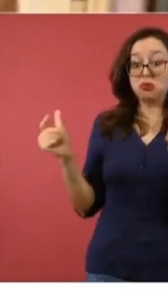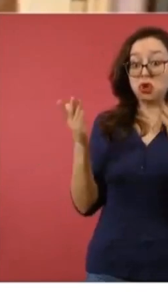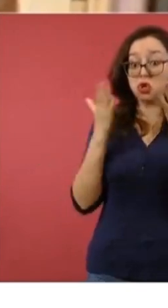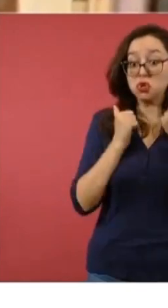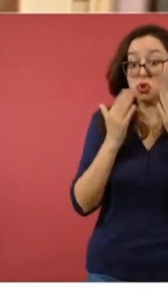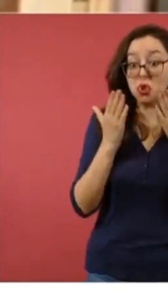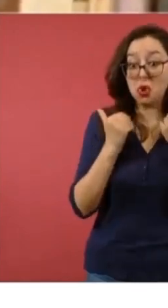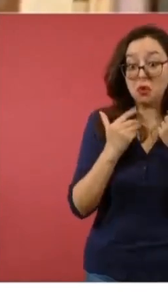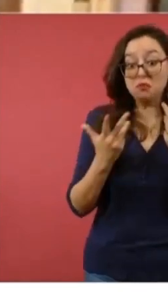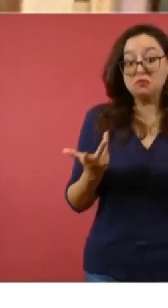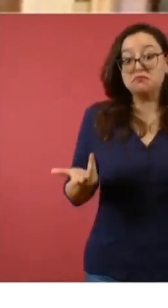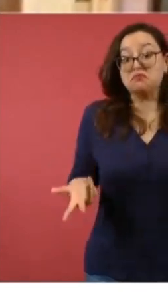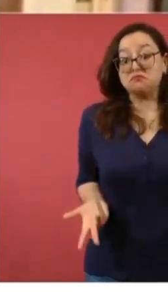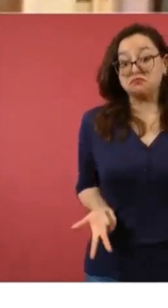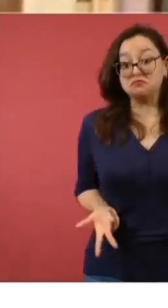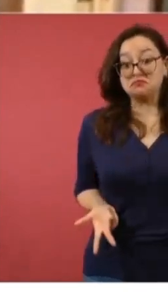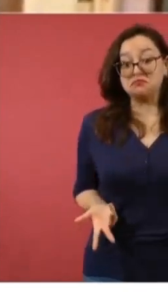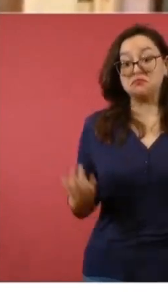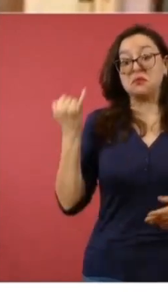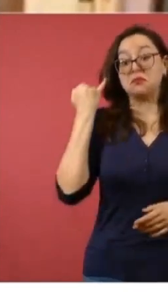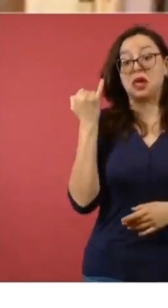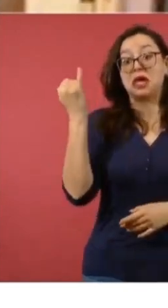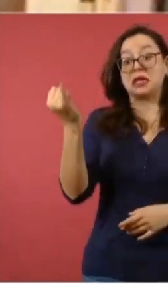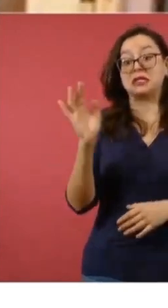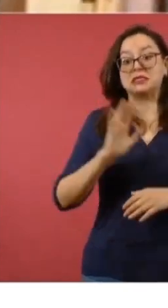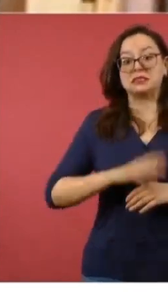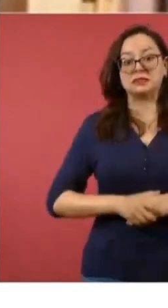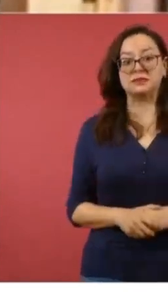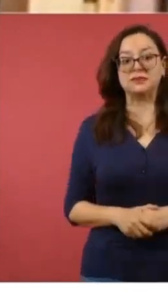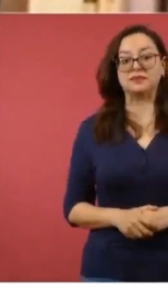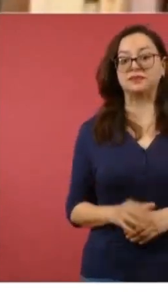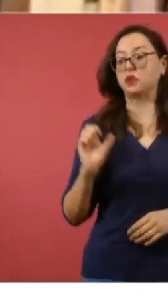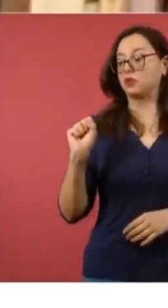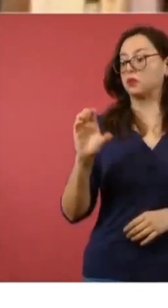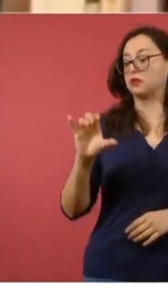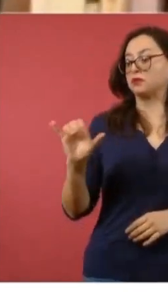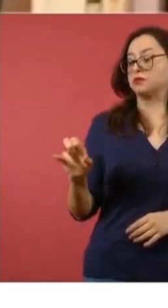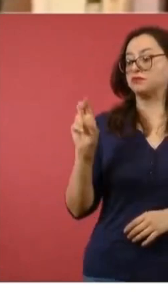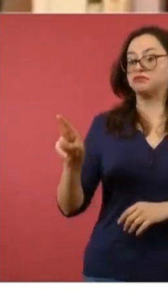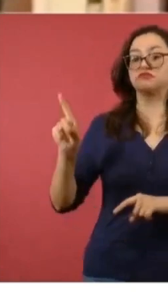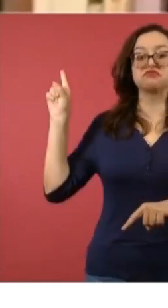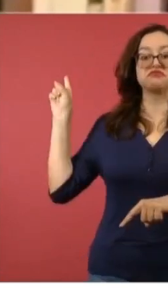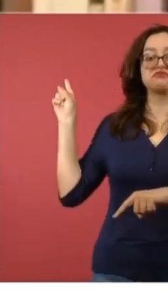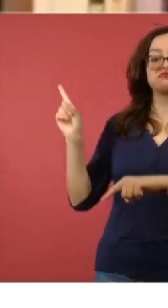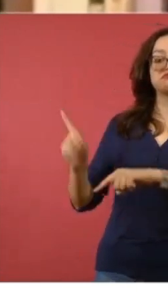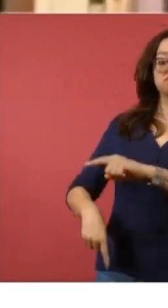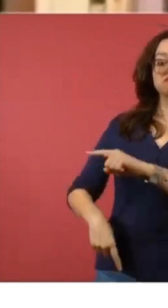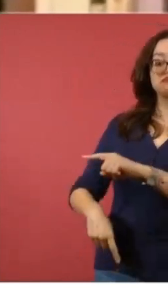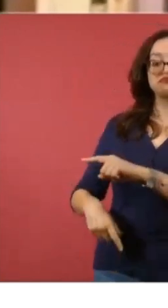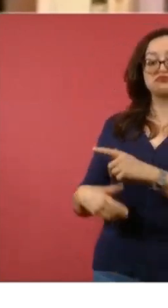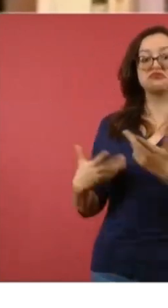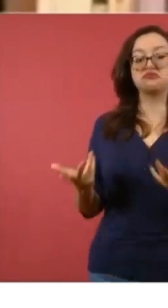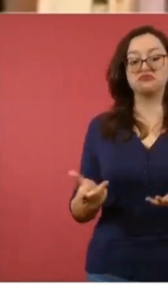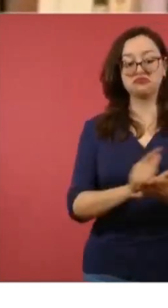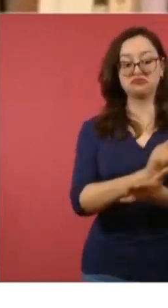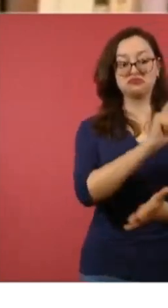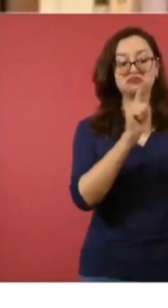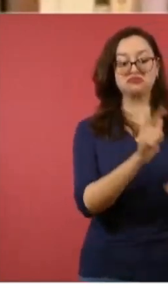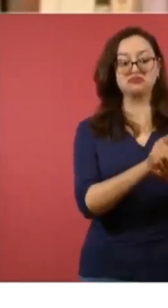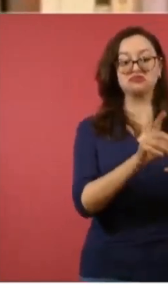entonces vamos a suponer que no hubiera una Corte Independiente y que se dicta una ley inconseccional,